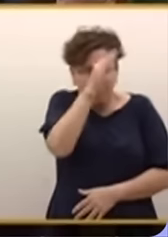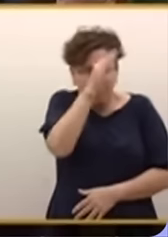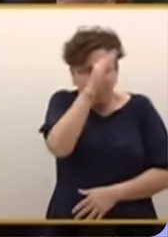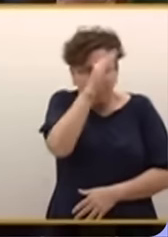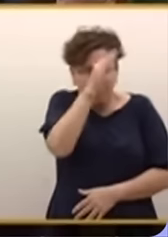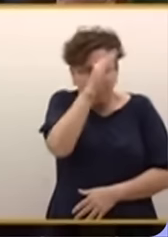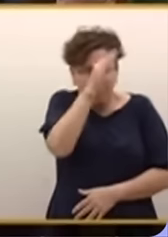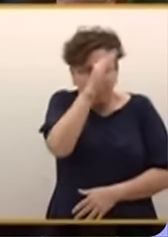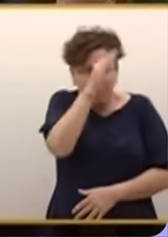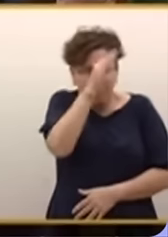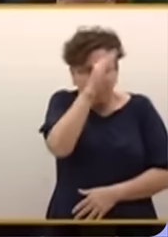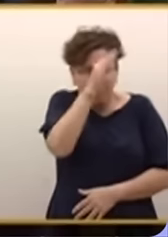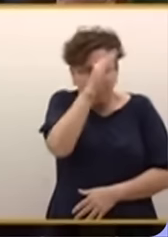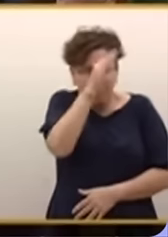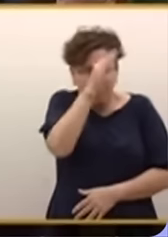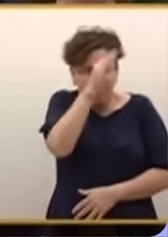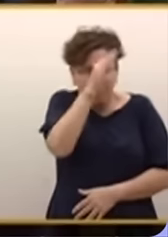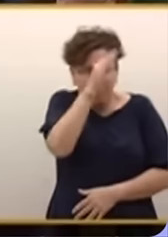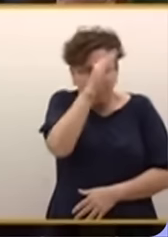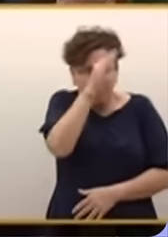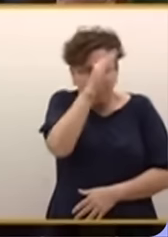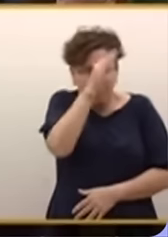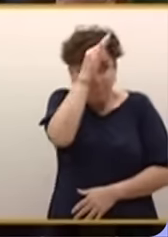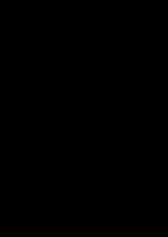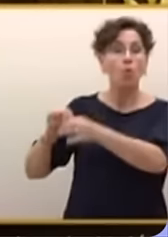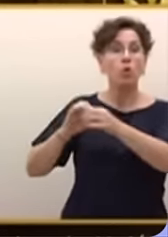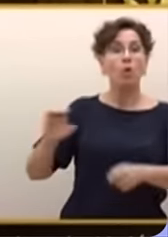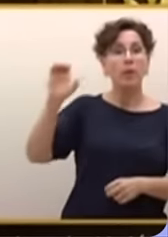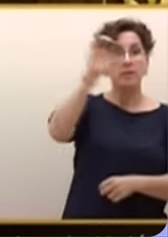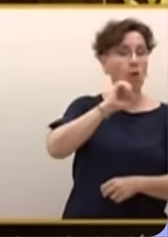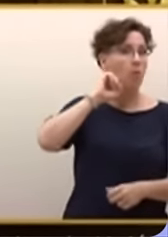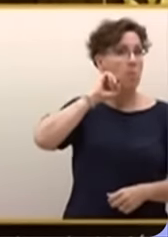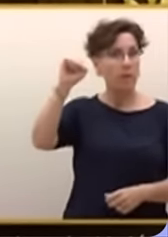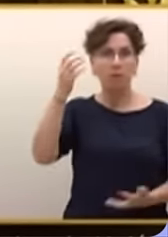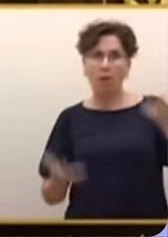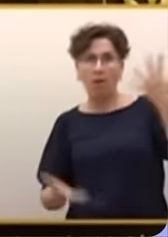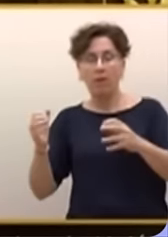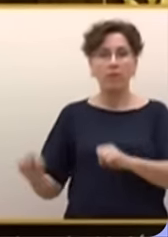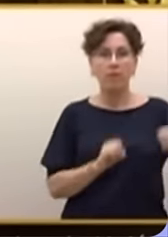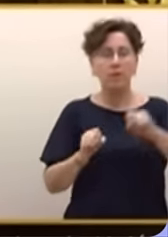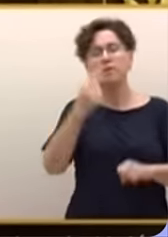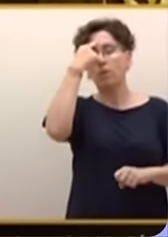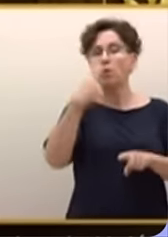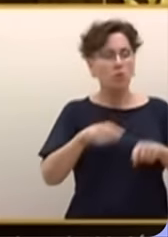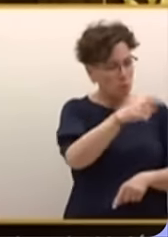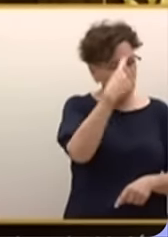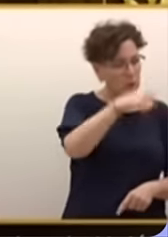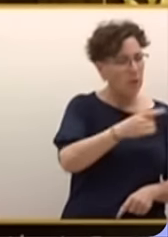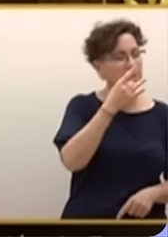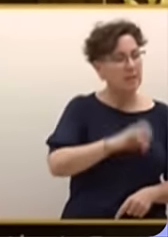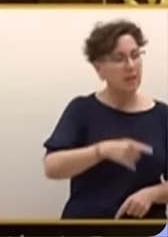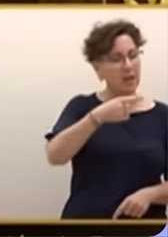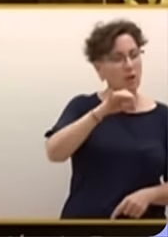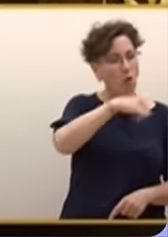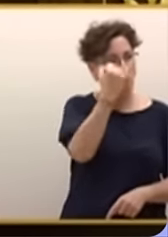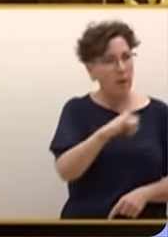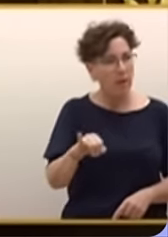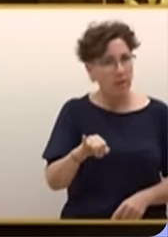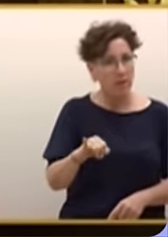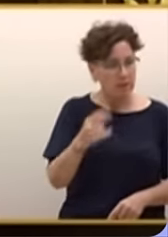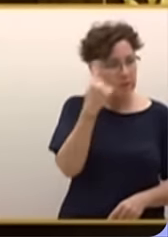tenga límites. Sí, sí, sí. Es interesante esta parte de Santiago Abascal. Por cierto, ¿sabe usted quién es Marcos Gómez? Señor Sánchez.